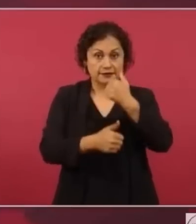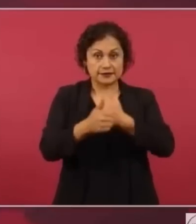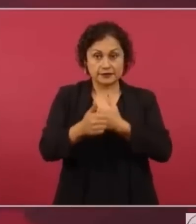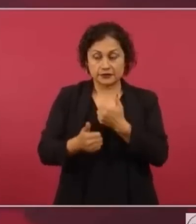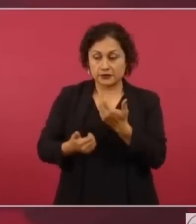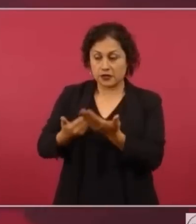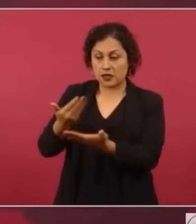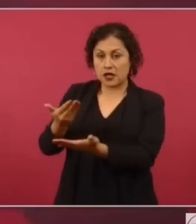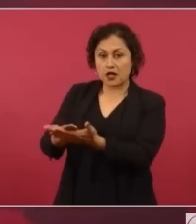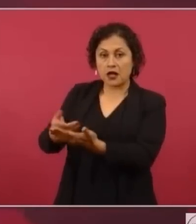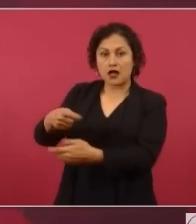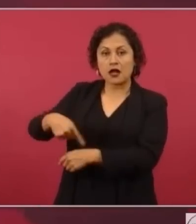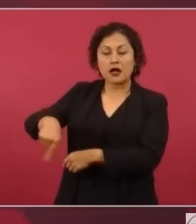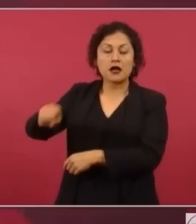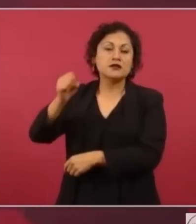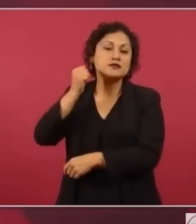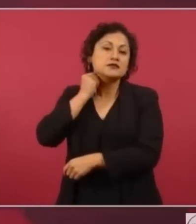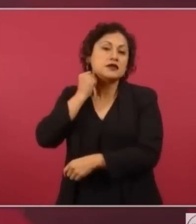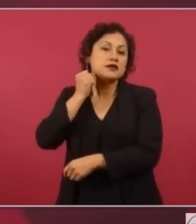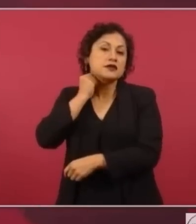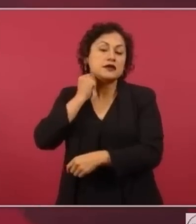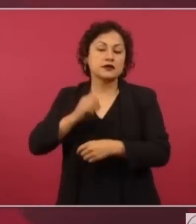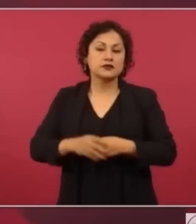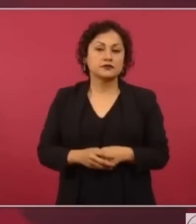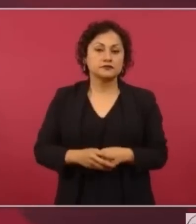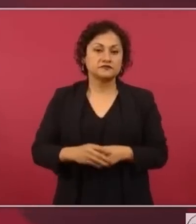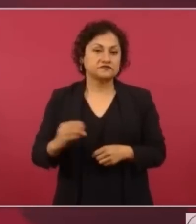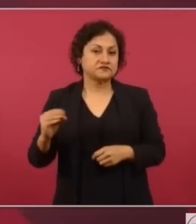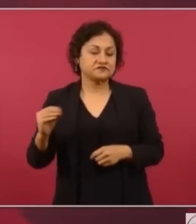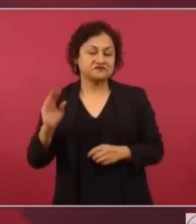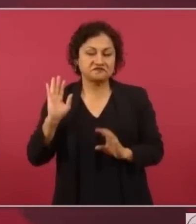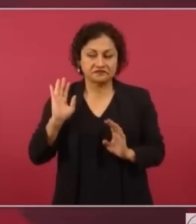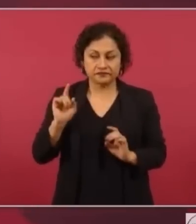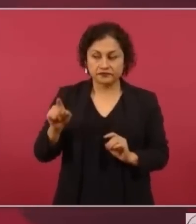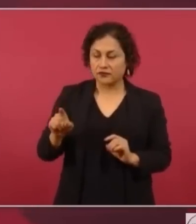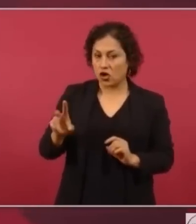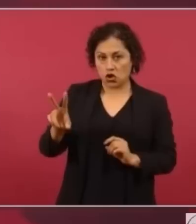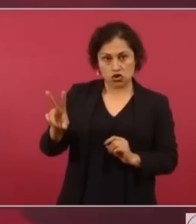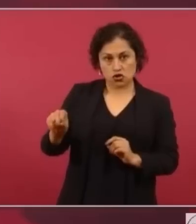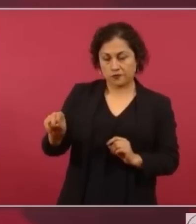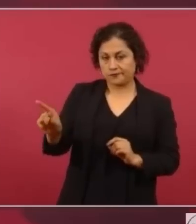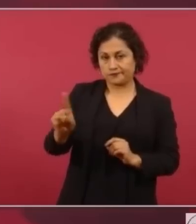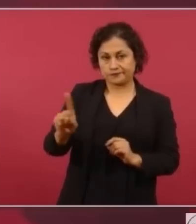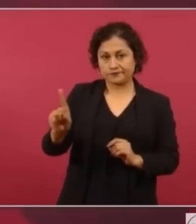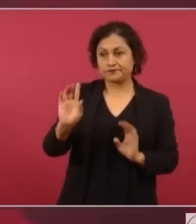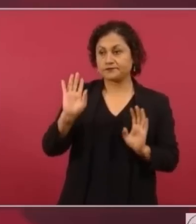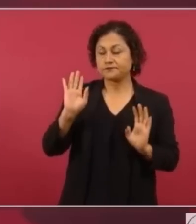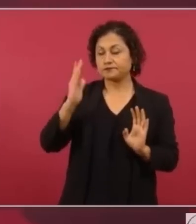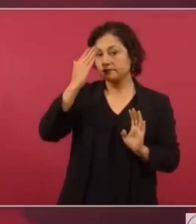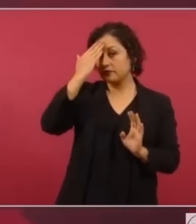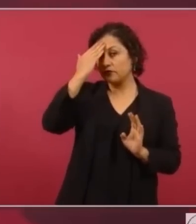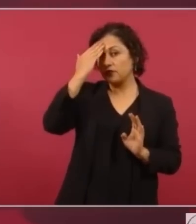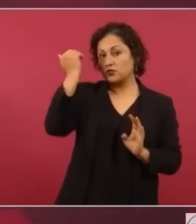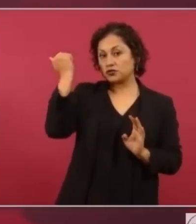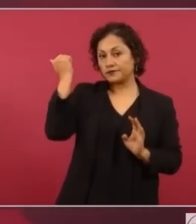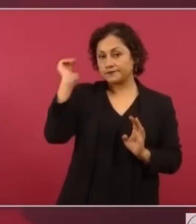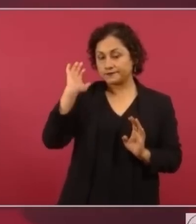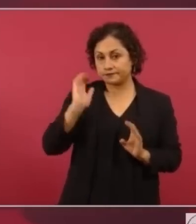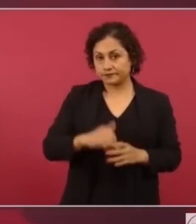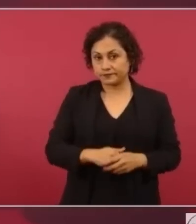no se tiene esta investigación? No, no, que yo no sé, no sé.